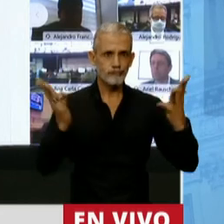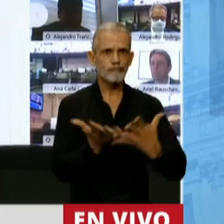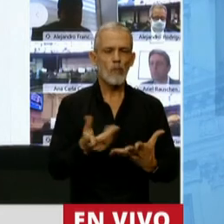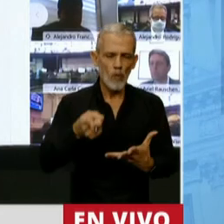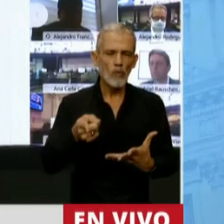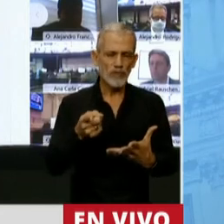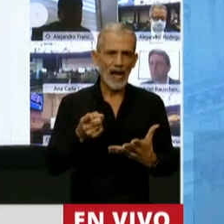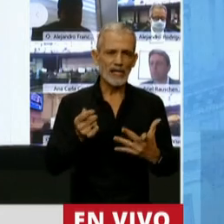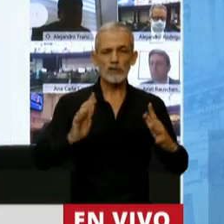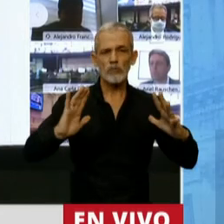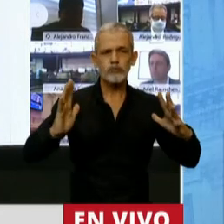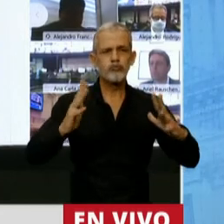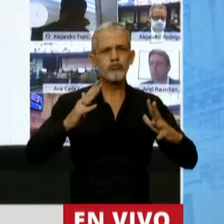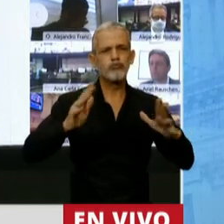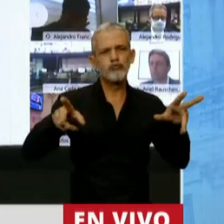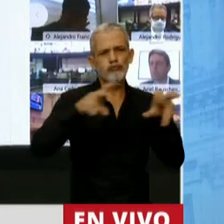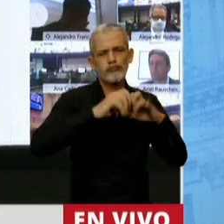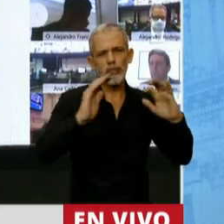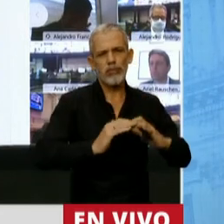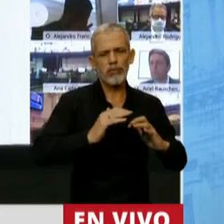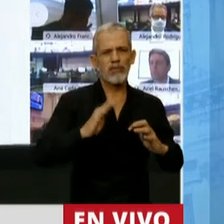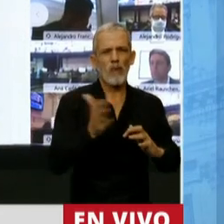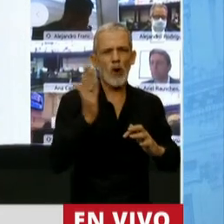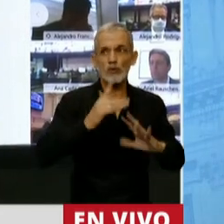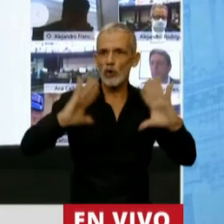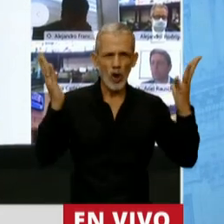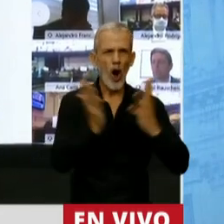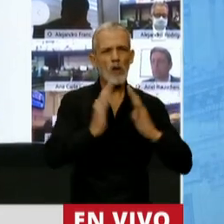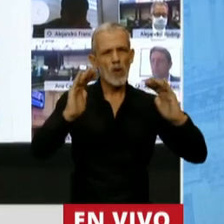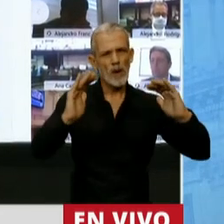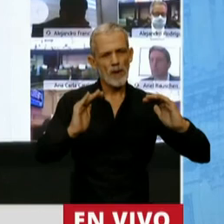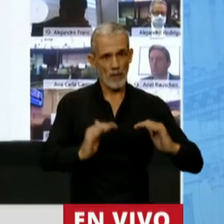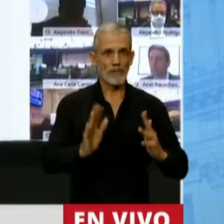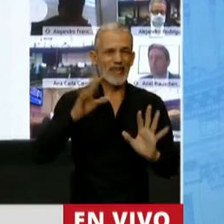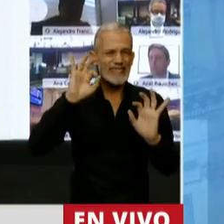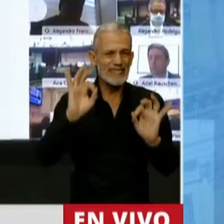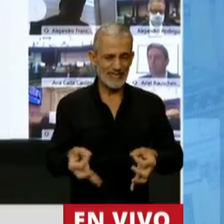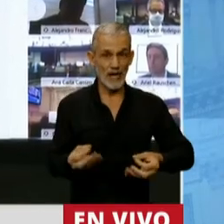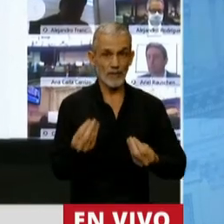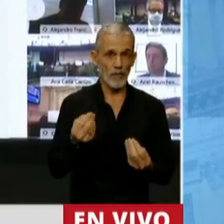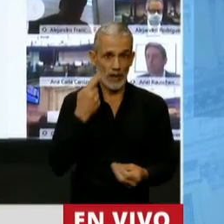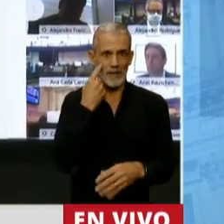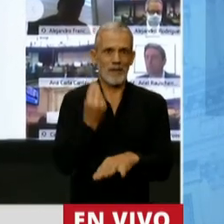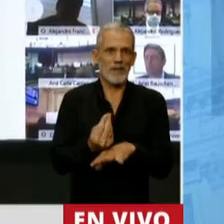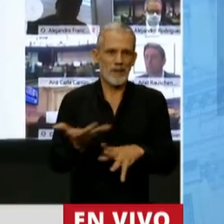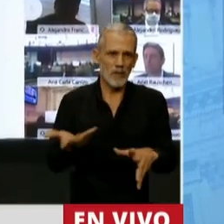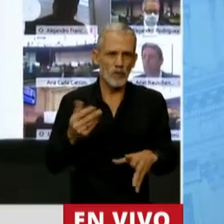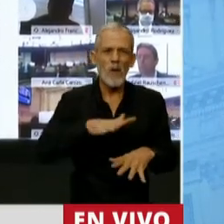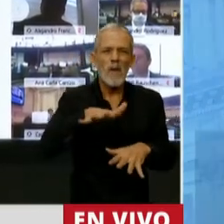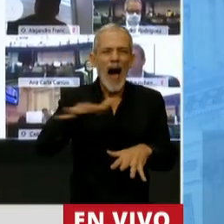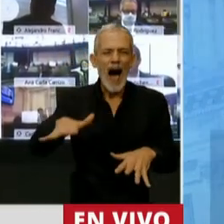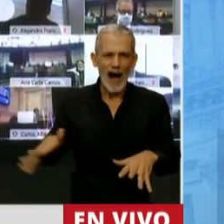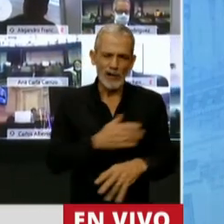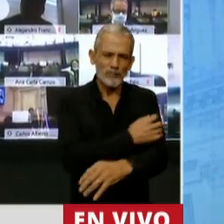decrecer el Producto Bruto Interno a nivel mundial, sabemos y somos conscientes porque vivimos y somos de los barrios